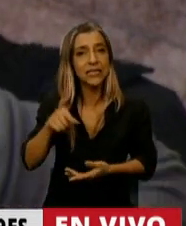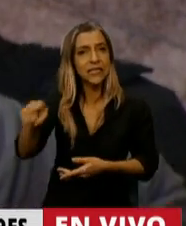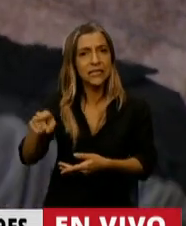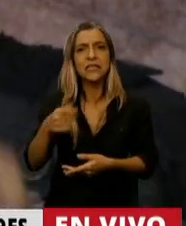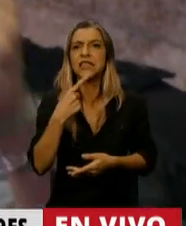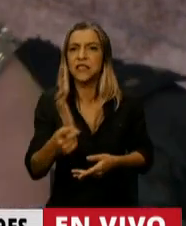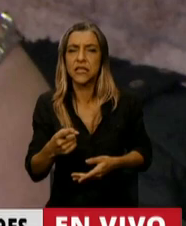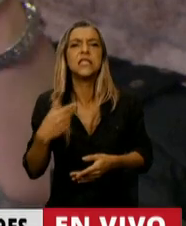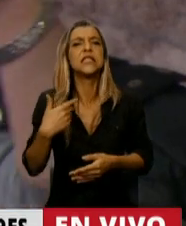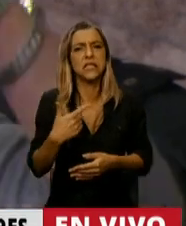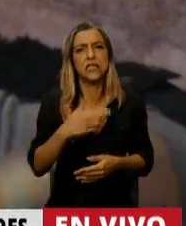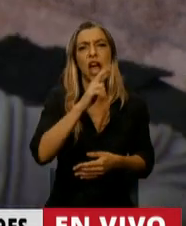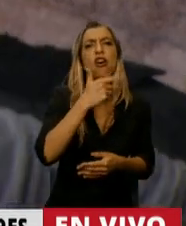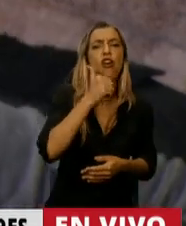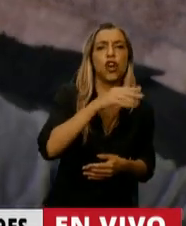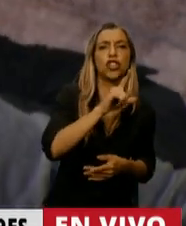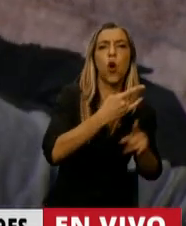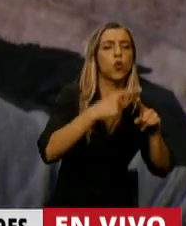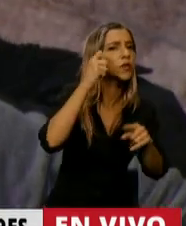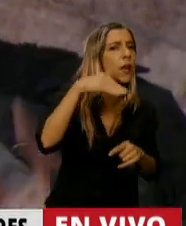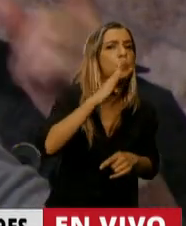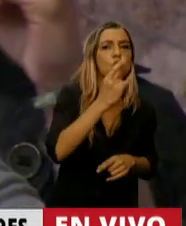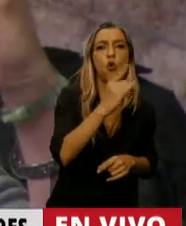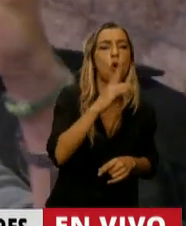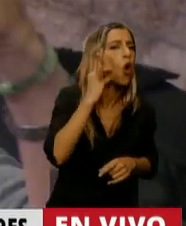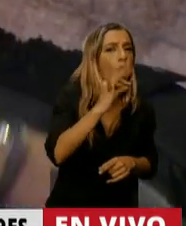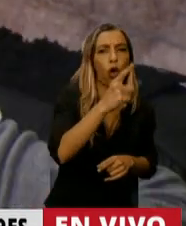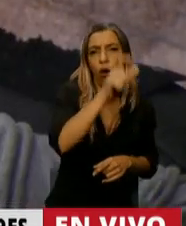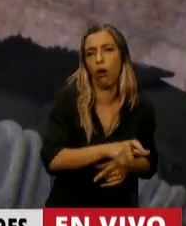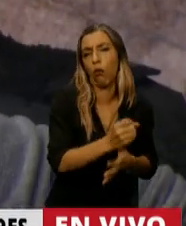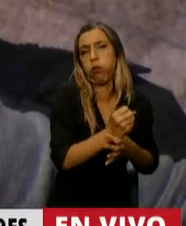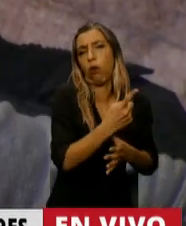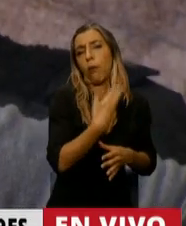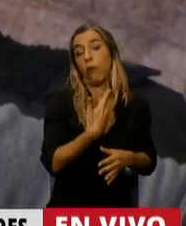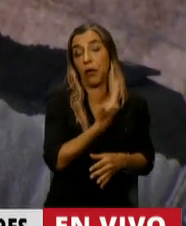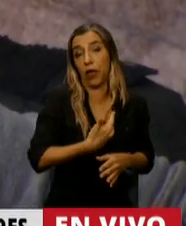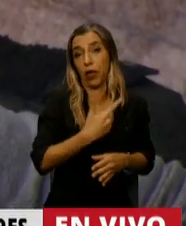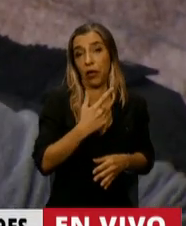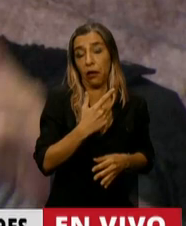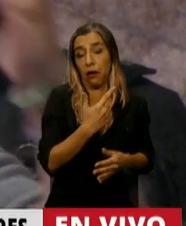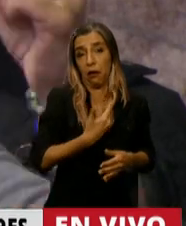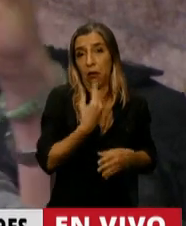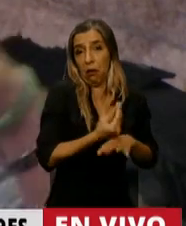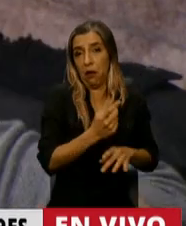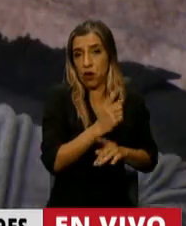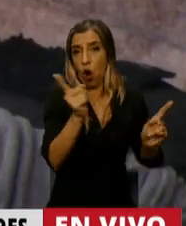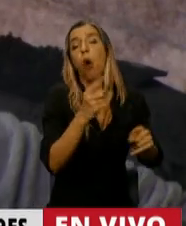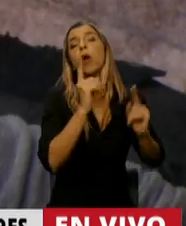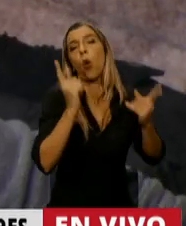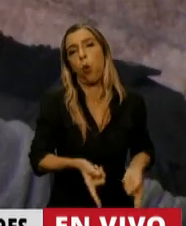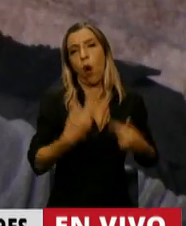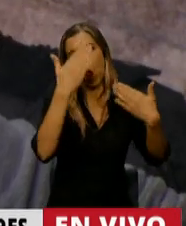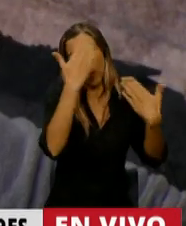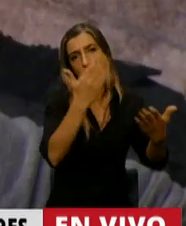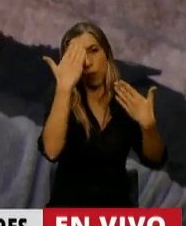figura de Rosa Luxemburgo para decir que era una de las figuras que sin ser jefa de Estado se le hacían homenajes en